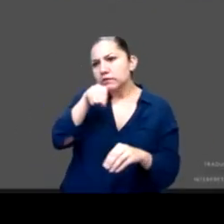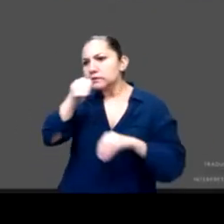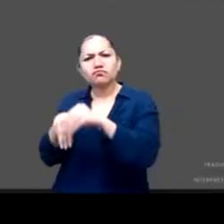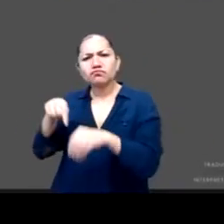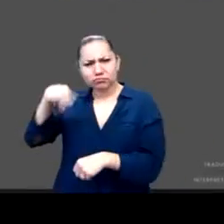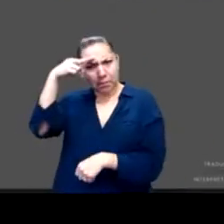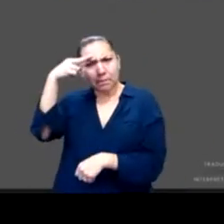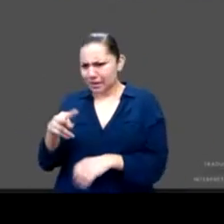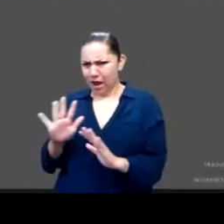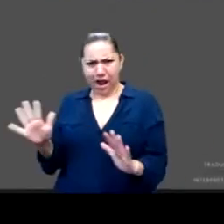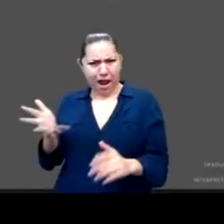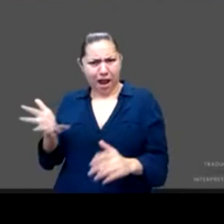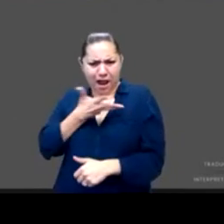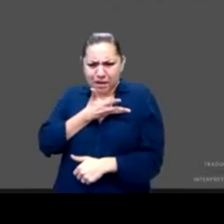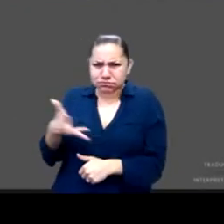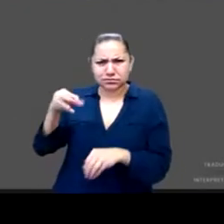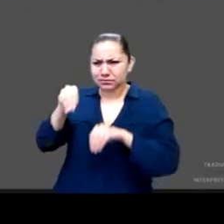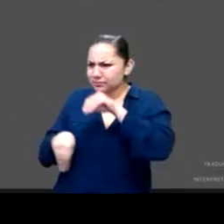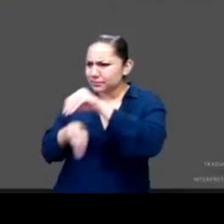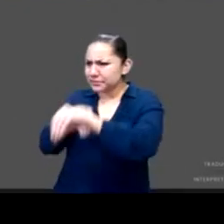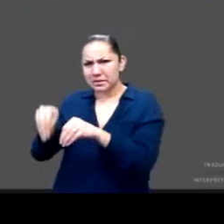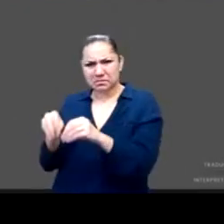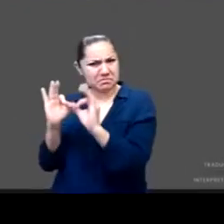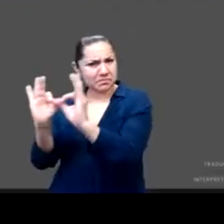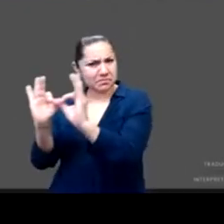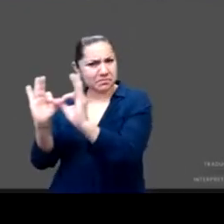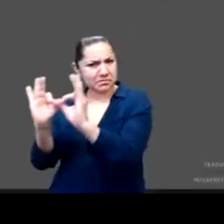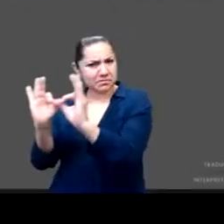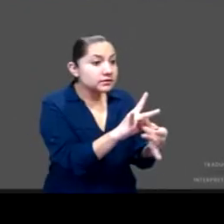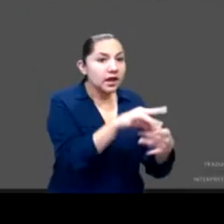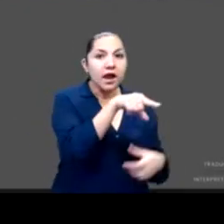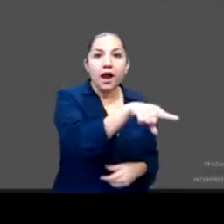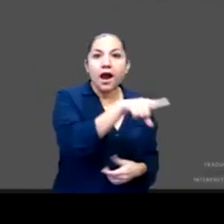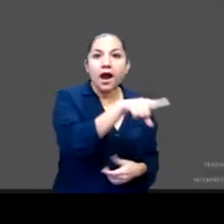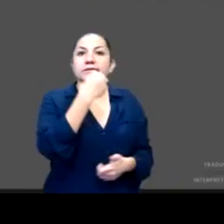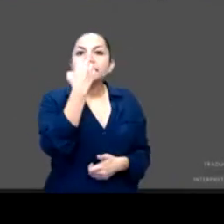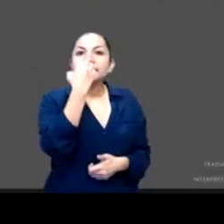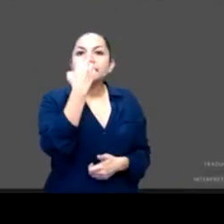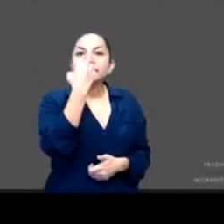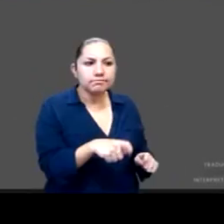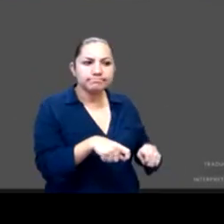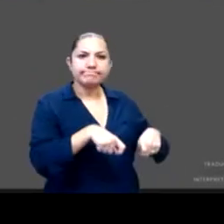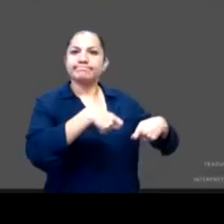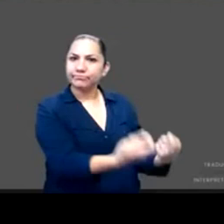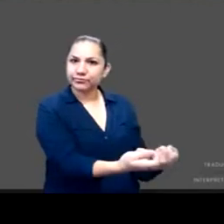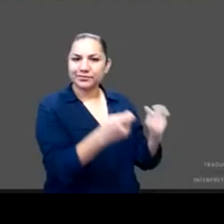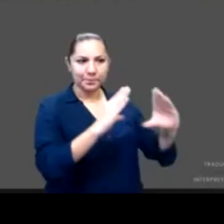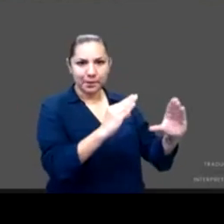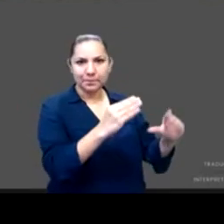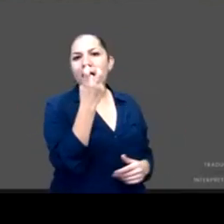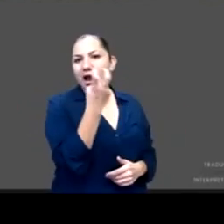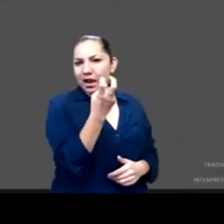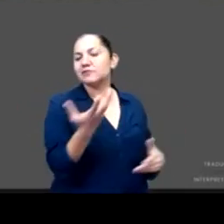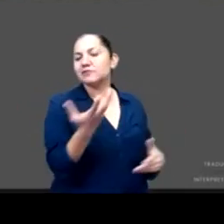marco de igualdad de género. Y en ese sentido, las escuelas deben entender que el tema de la sexualidad debe